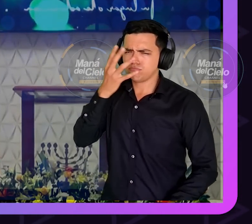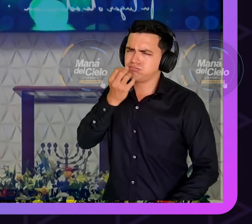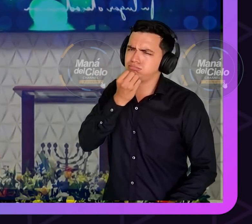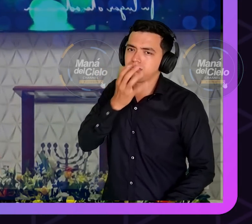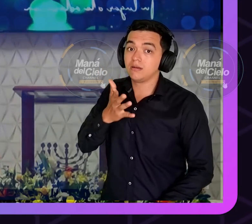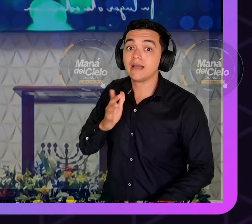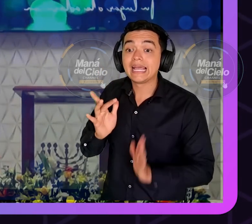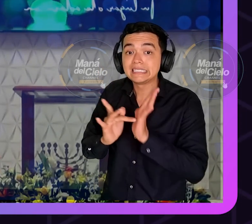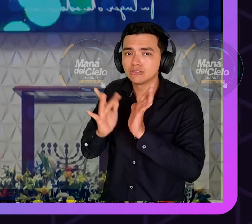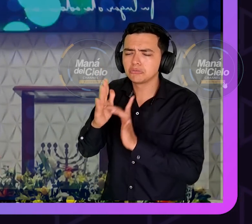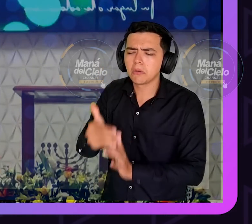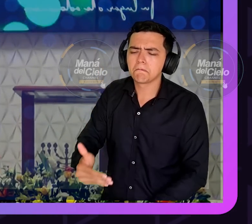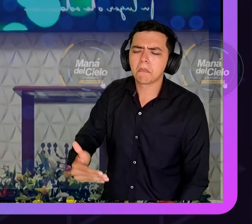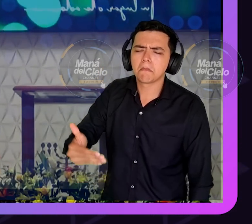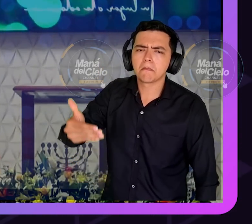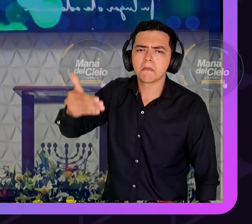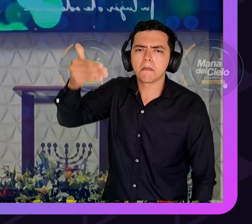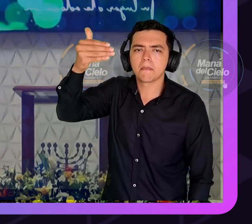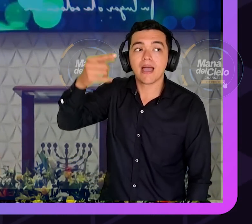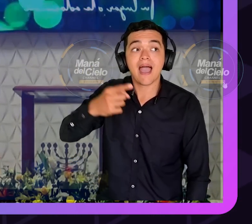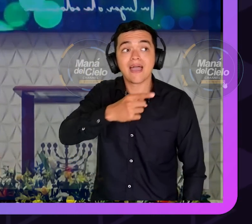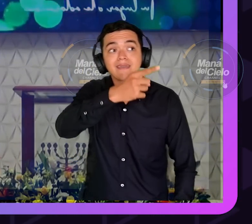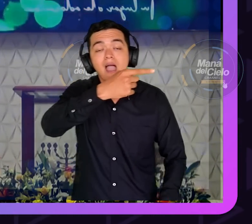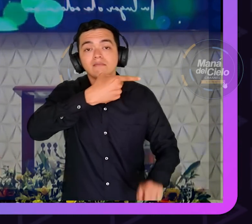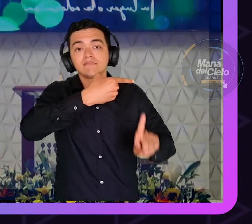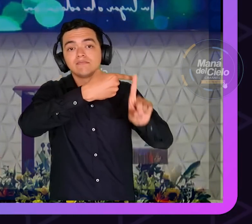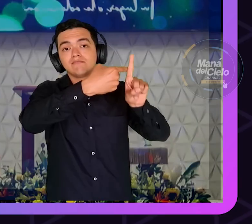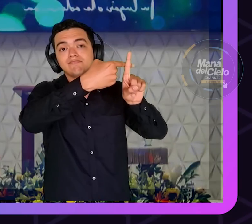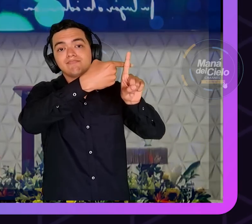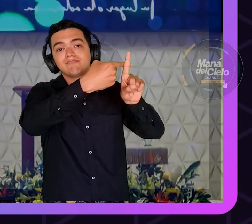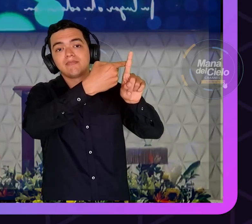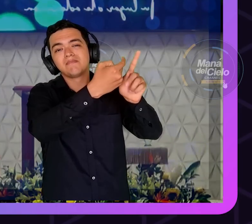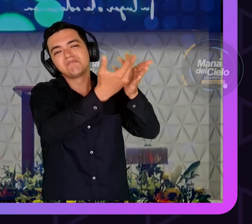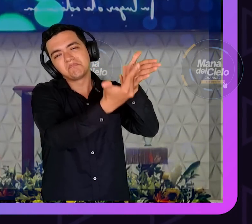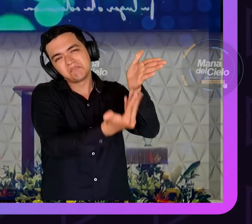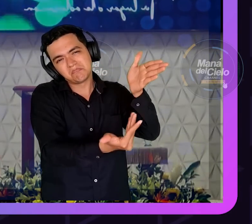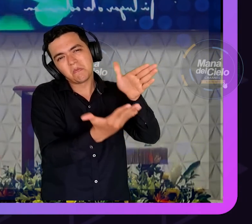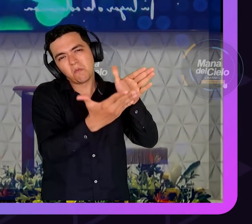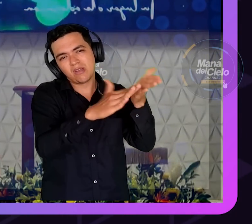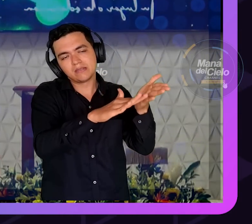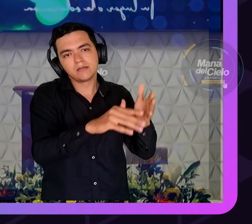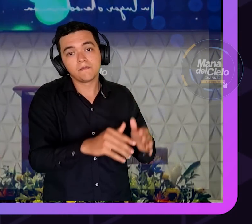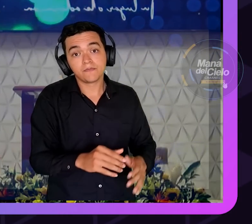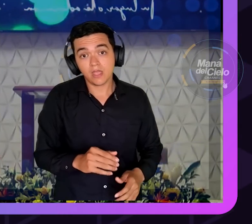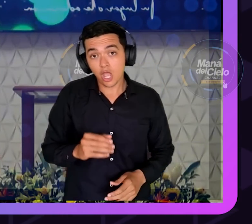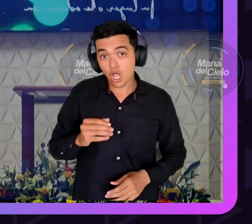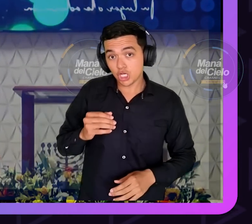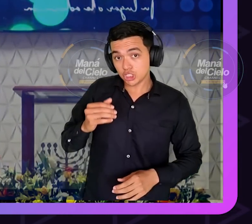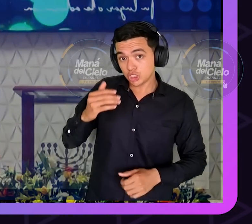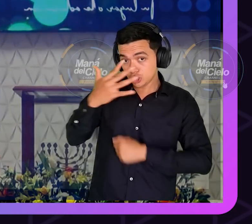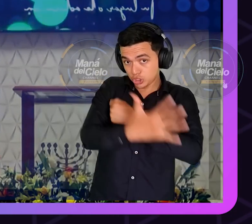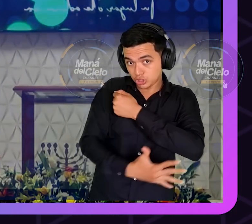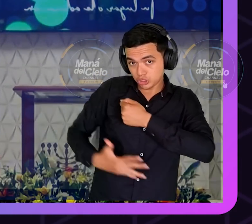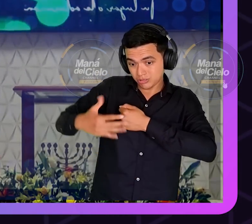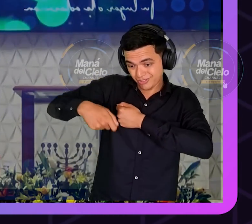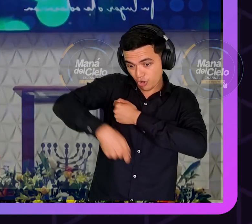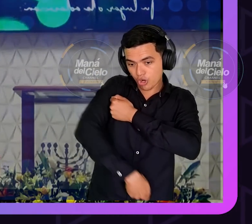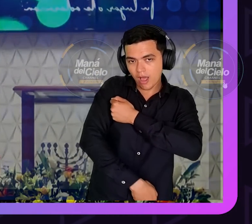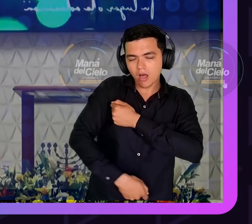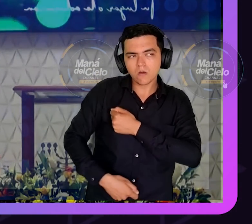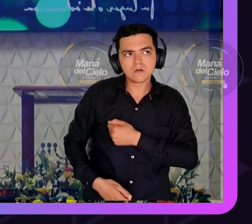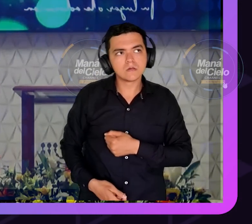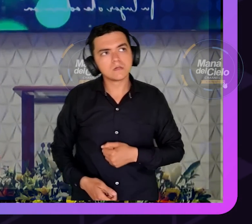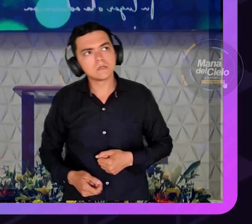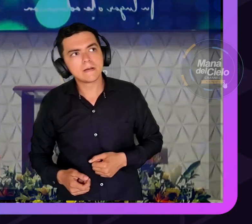pero para que se cumpliese lo que dice el profeta no quiero habrá hueso suyo tú tienes que